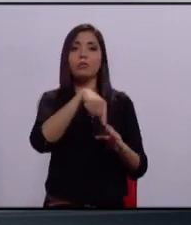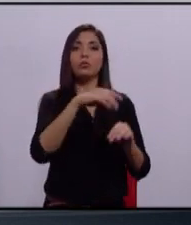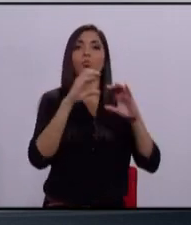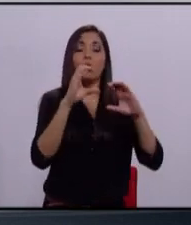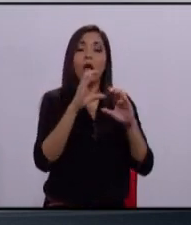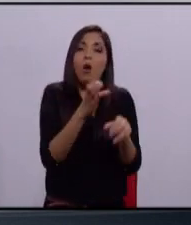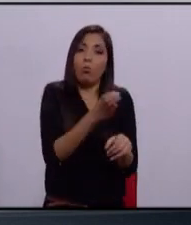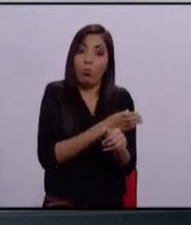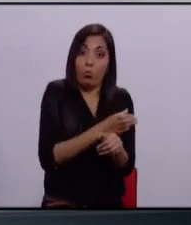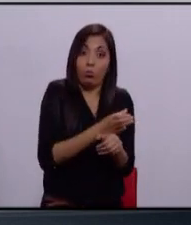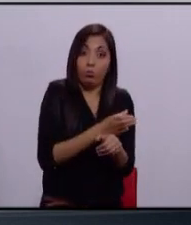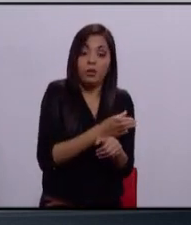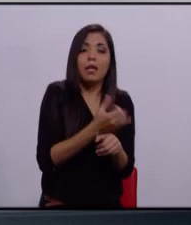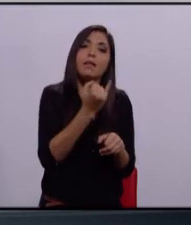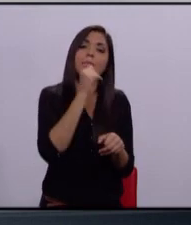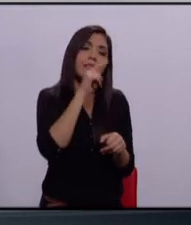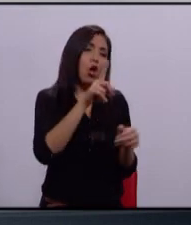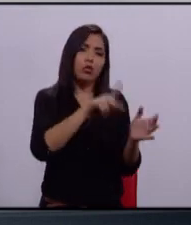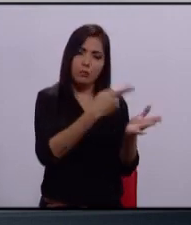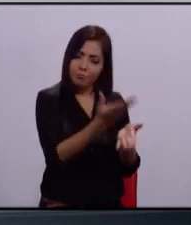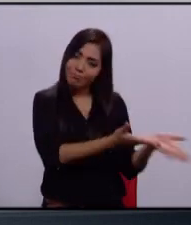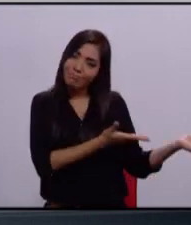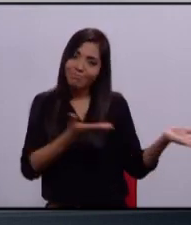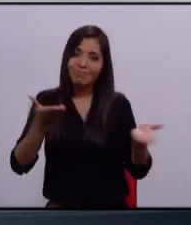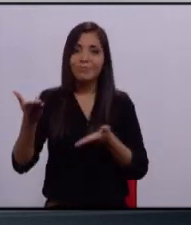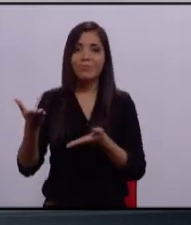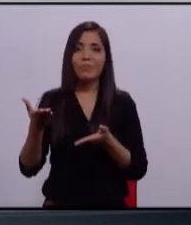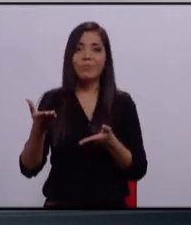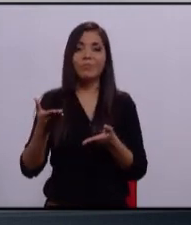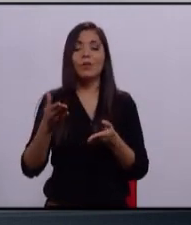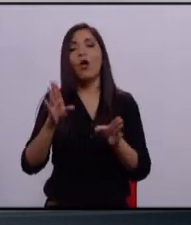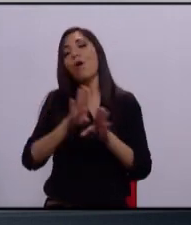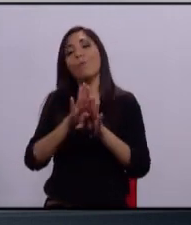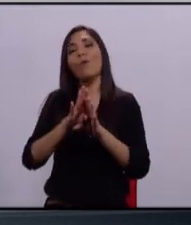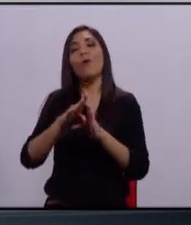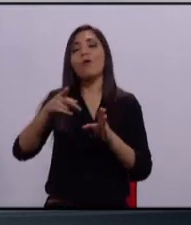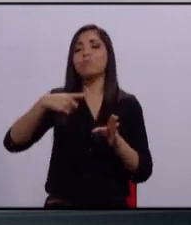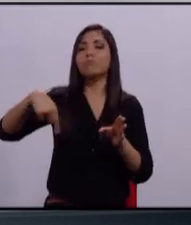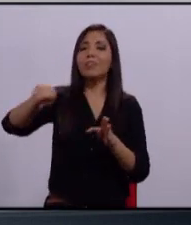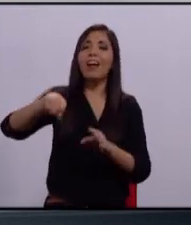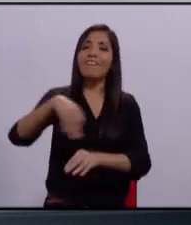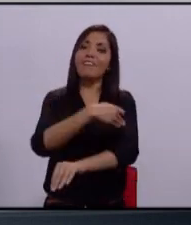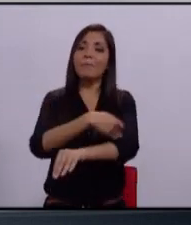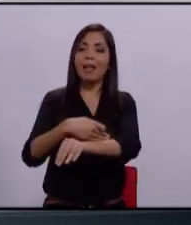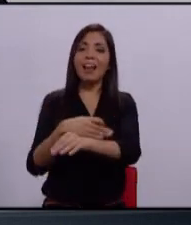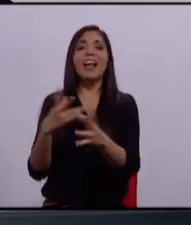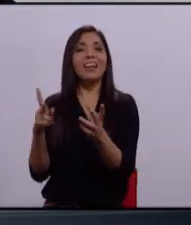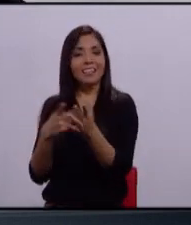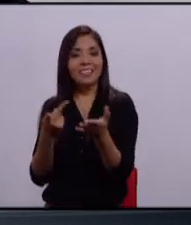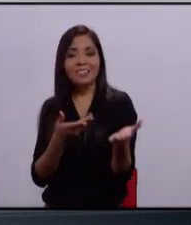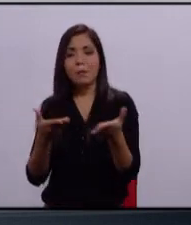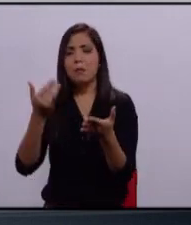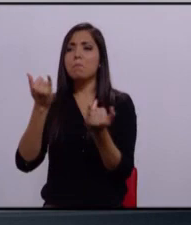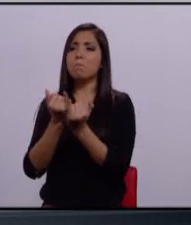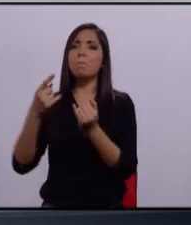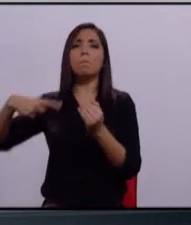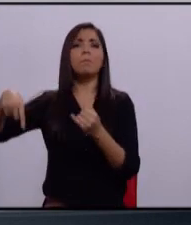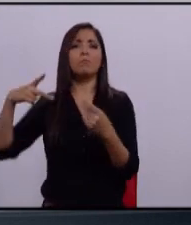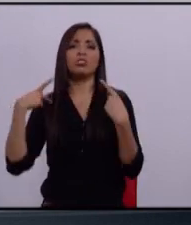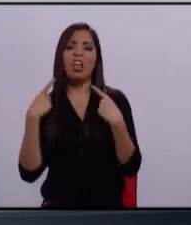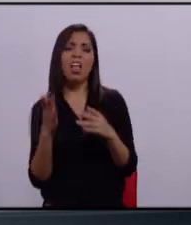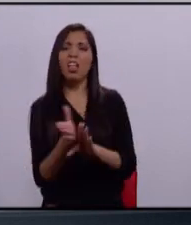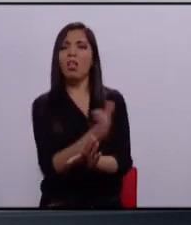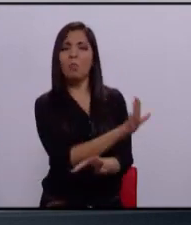rehabilitación y la reincorporación fraterna a la familia y a la sociedad. Se